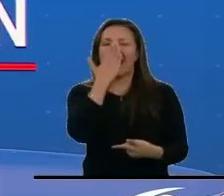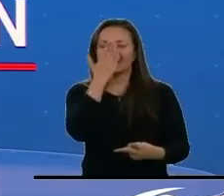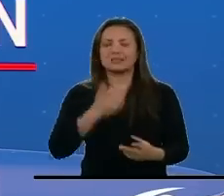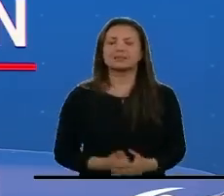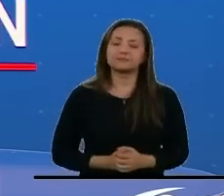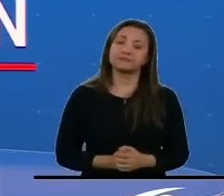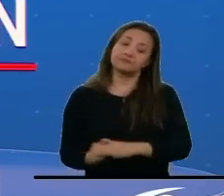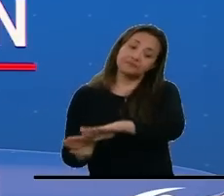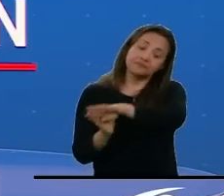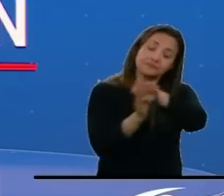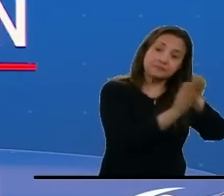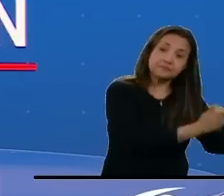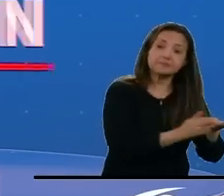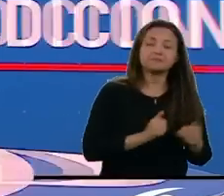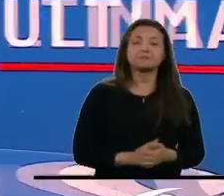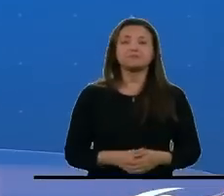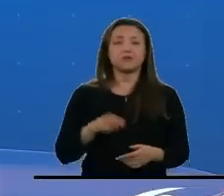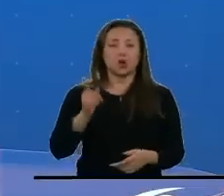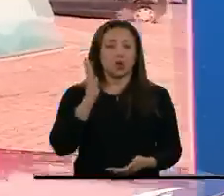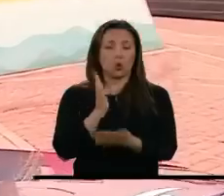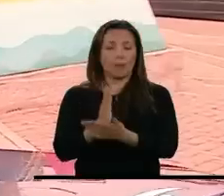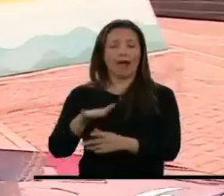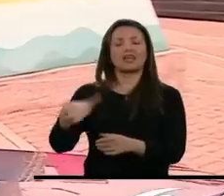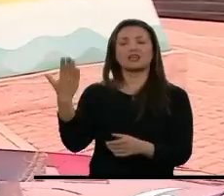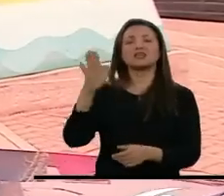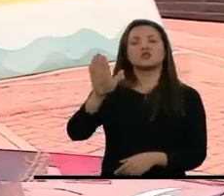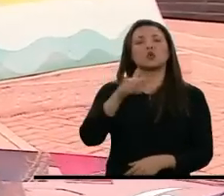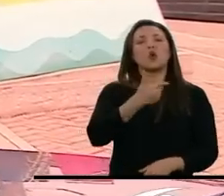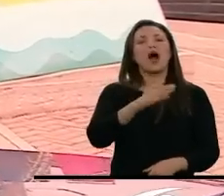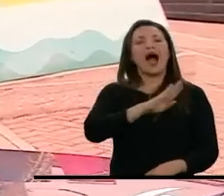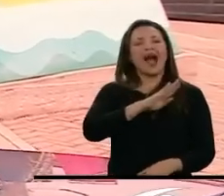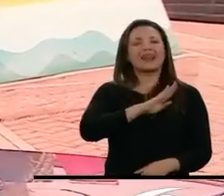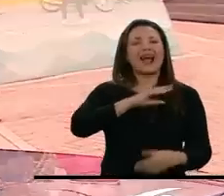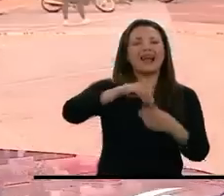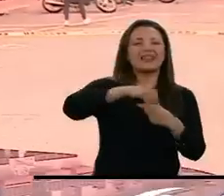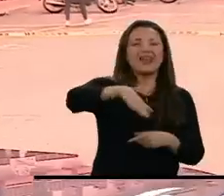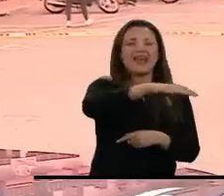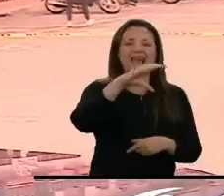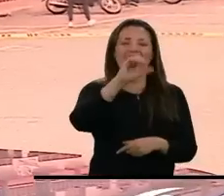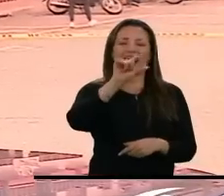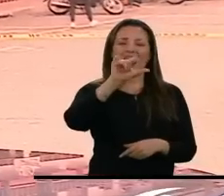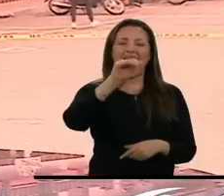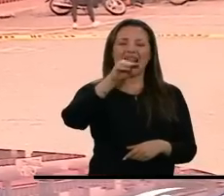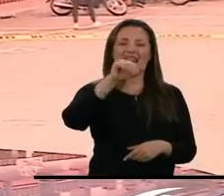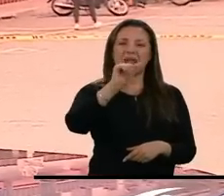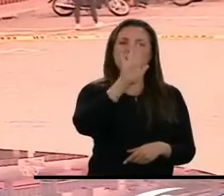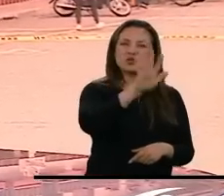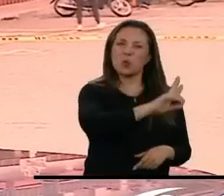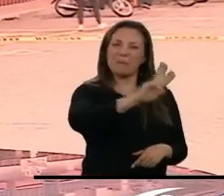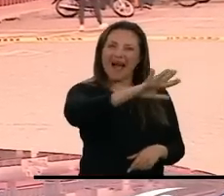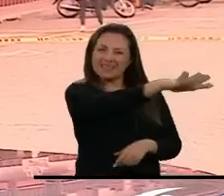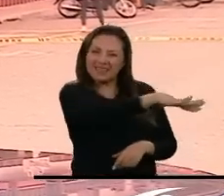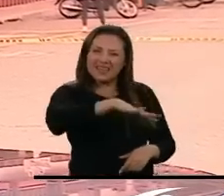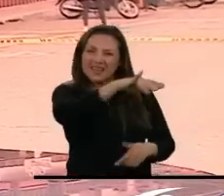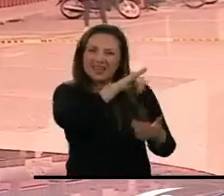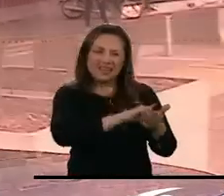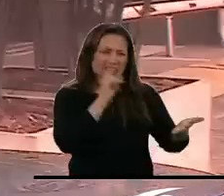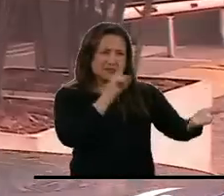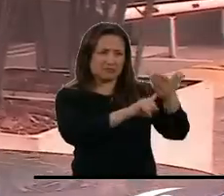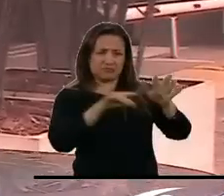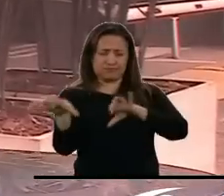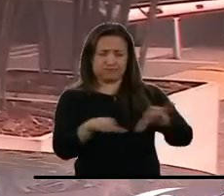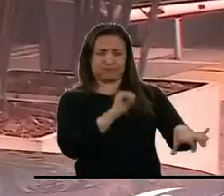Tras el bochornoso espectáculo del alcalde de Calima de Arién en el Valle del Cauca, aseguran que no es el primero que protagoniza el mandatario de ese